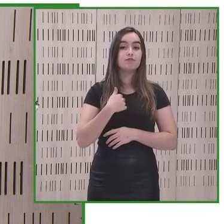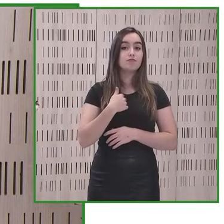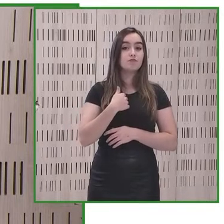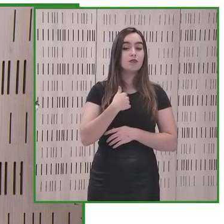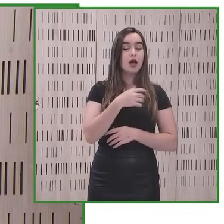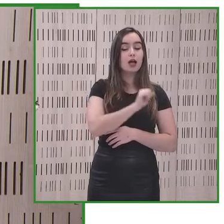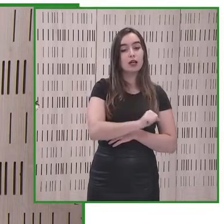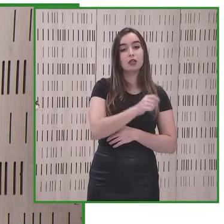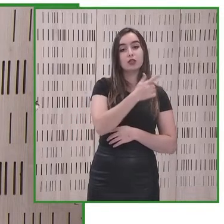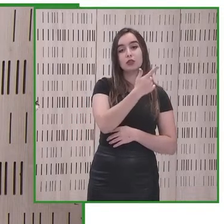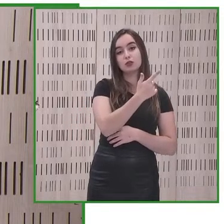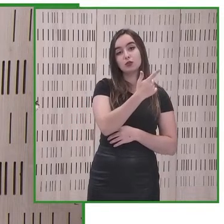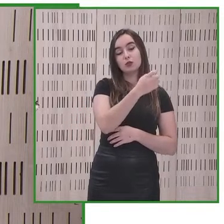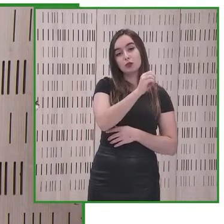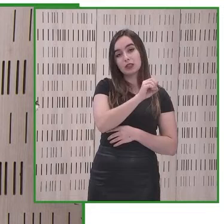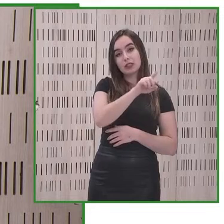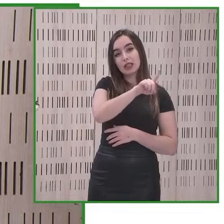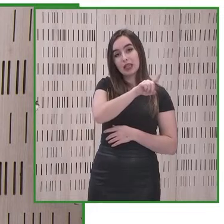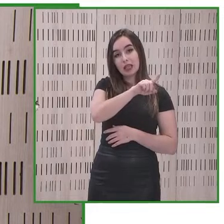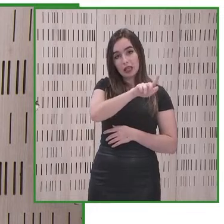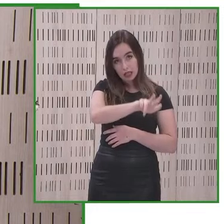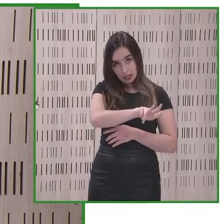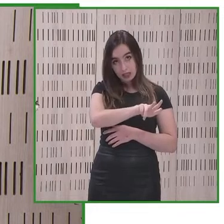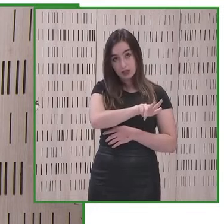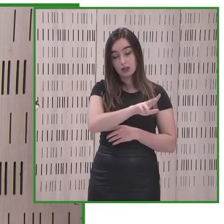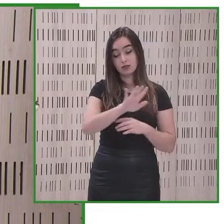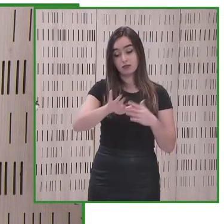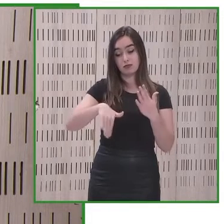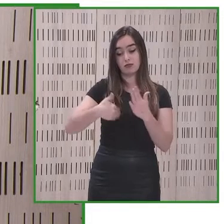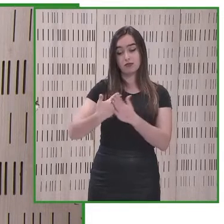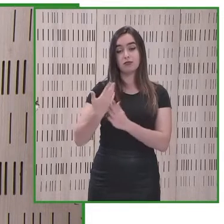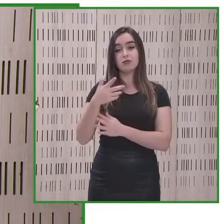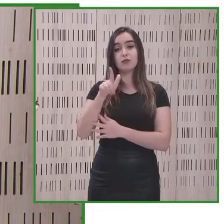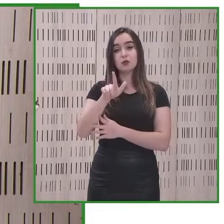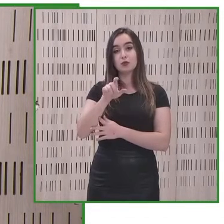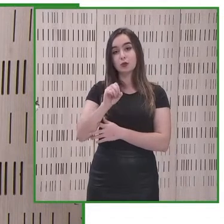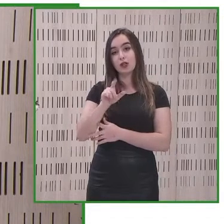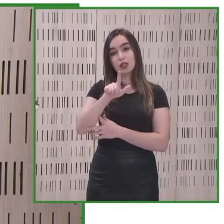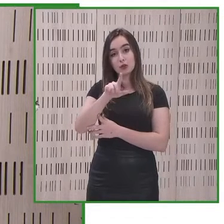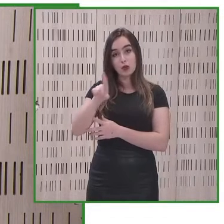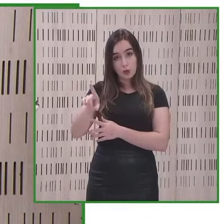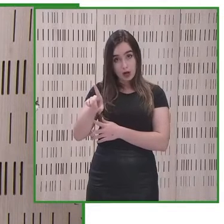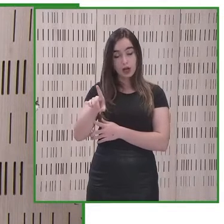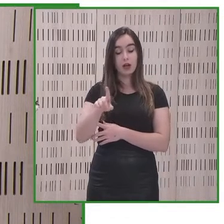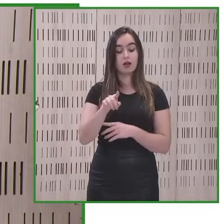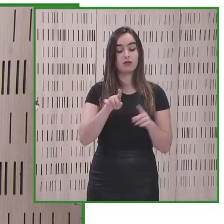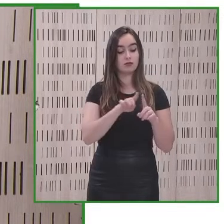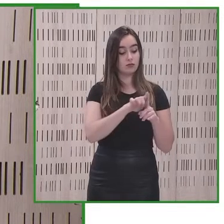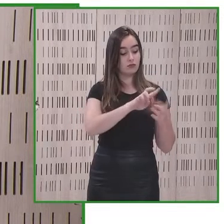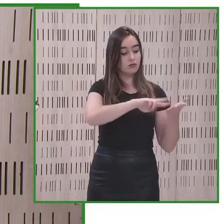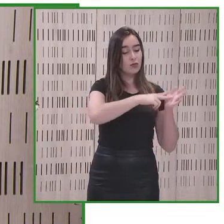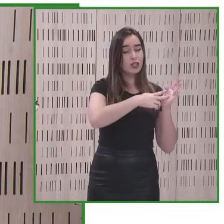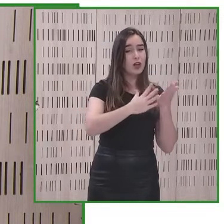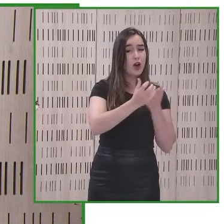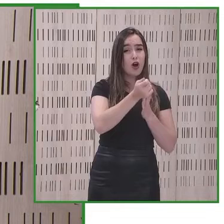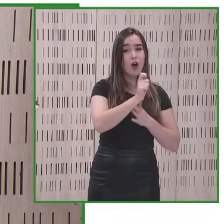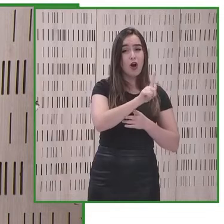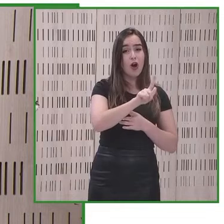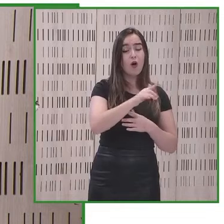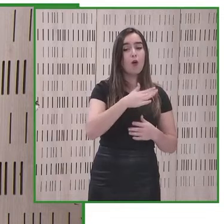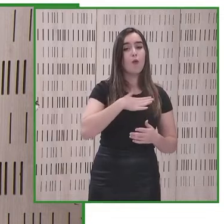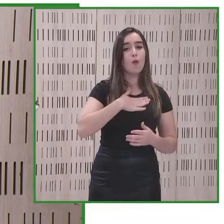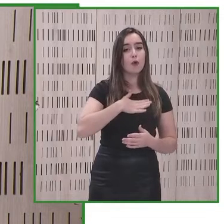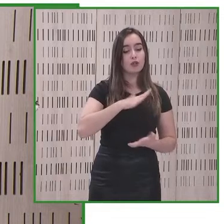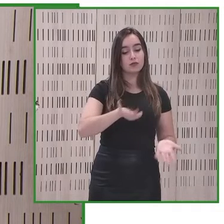2021 denominado almanaque siro project también contamos con redes oficiales de siro project que son manejadas